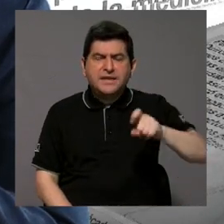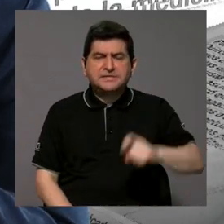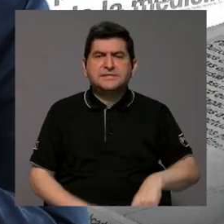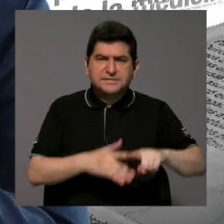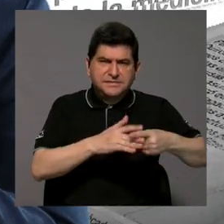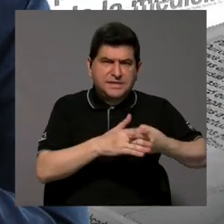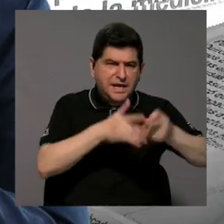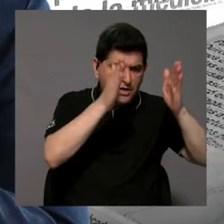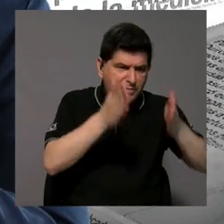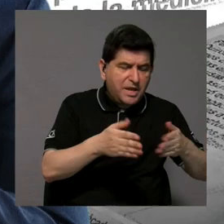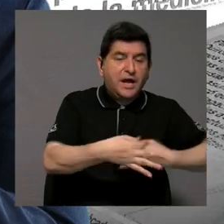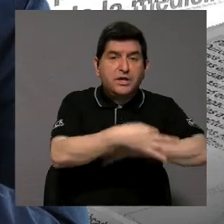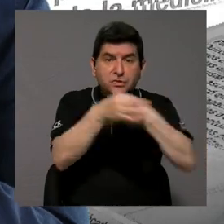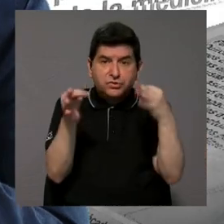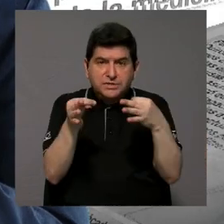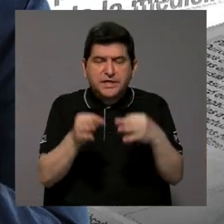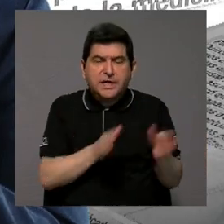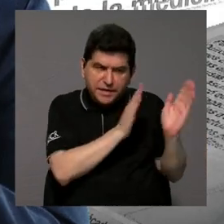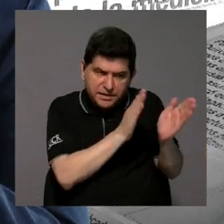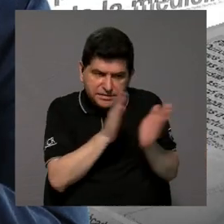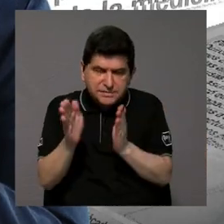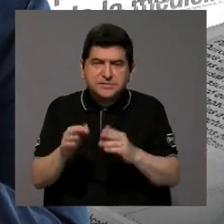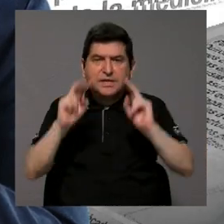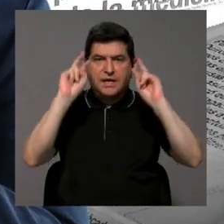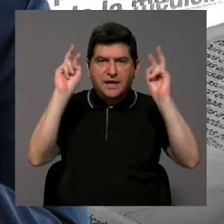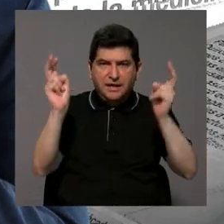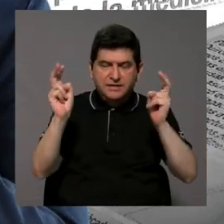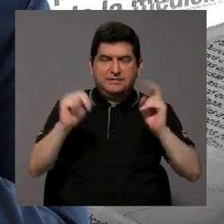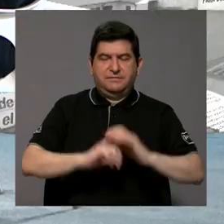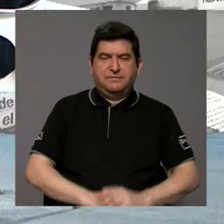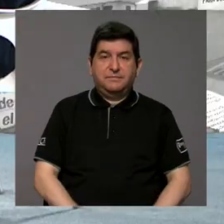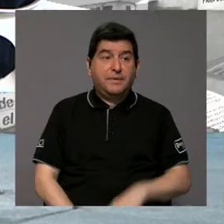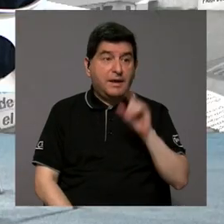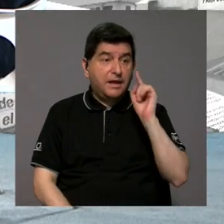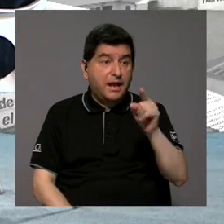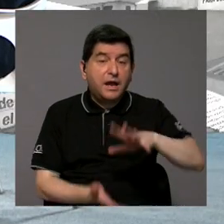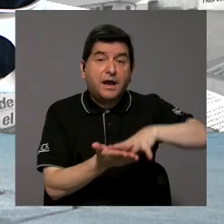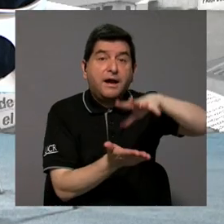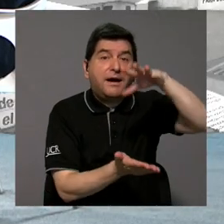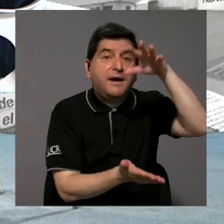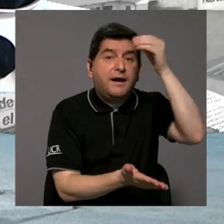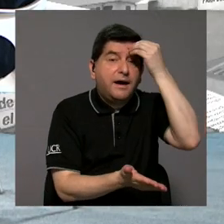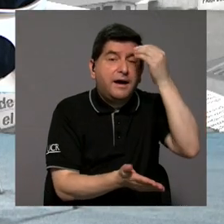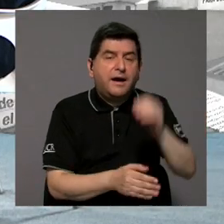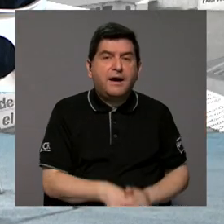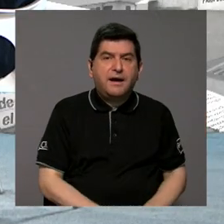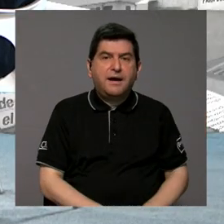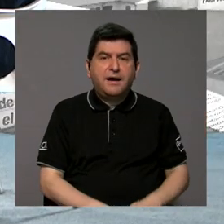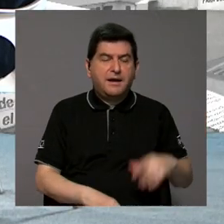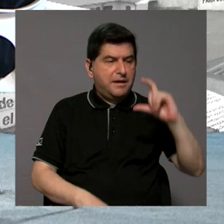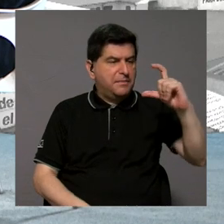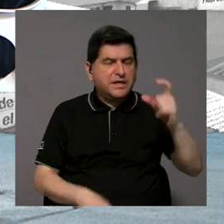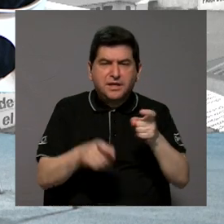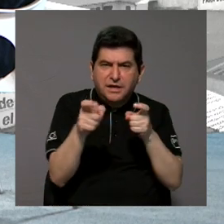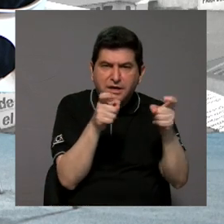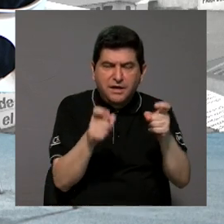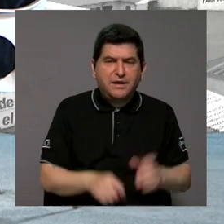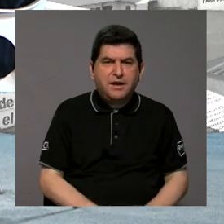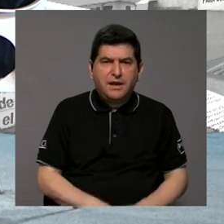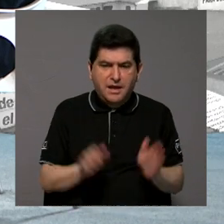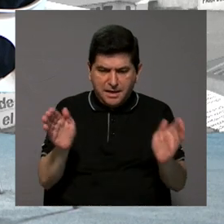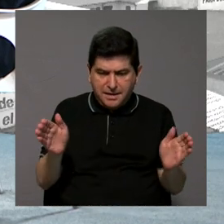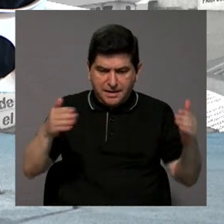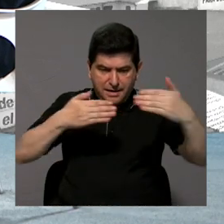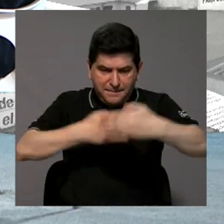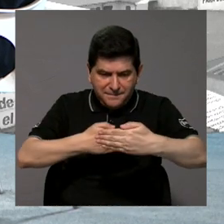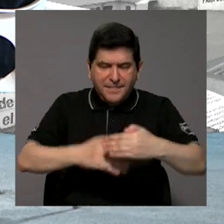mecánicos y a los talleres mecánicos en este tipo de temáticas. Que ellos aprendan a manipular las baterías, el paquete, que